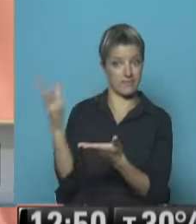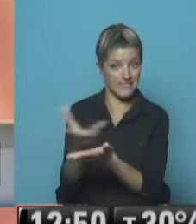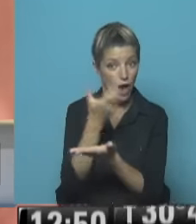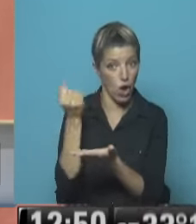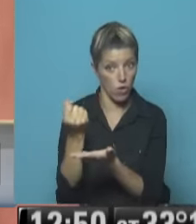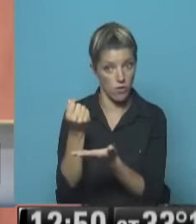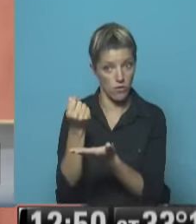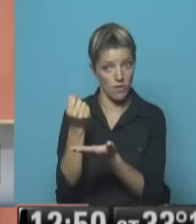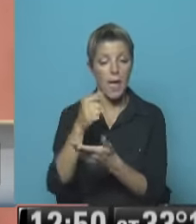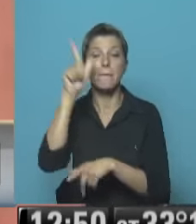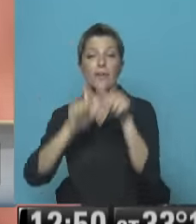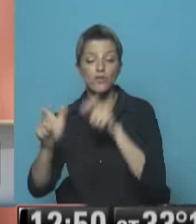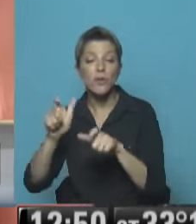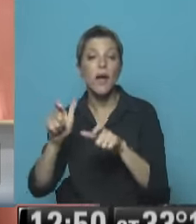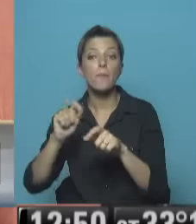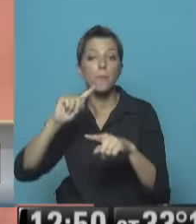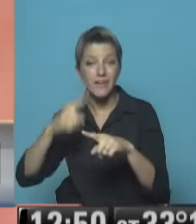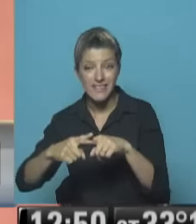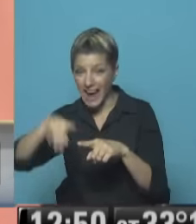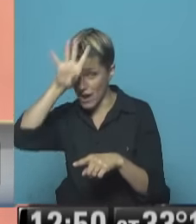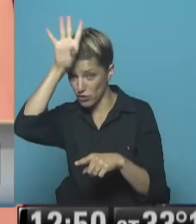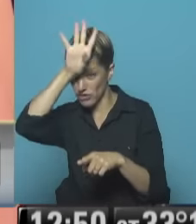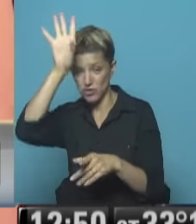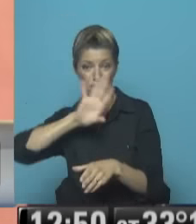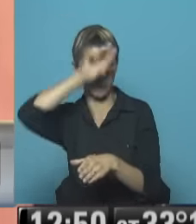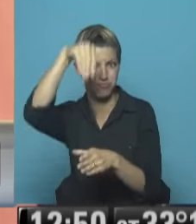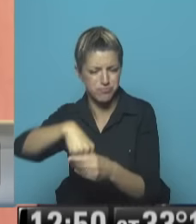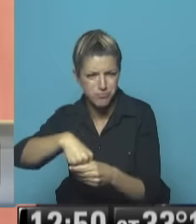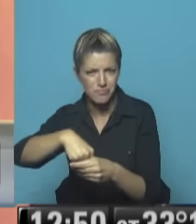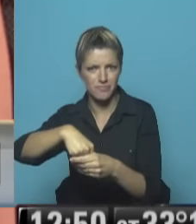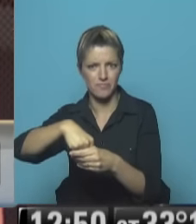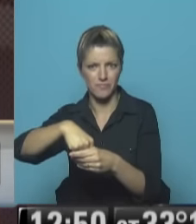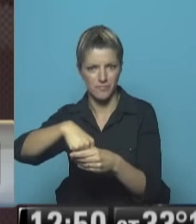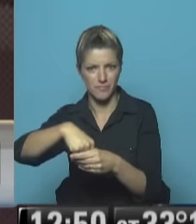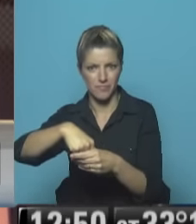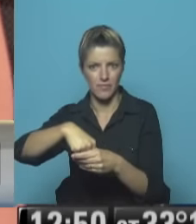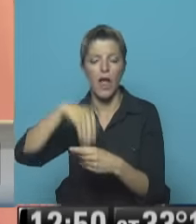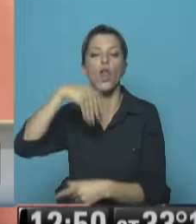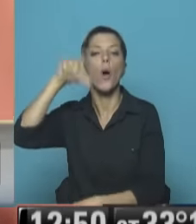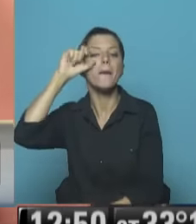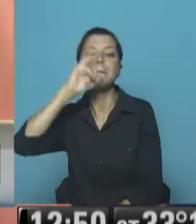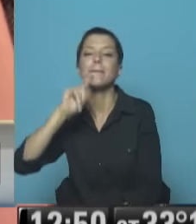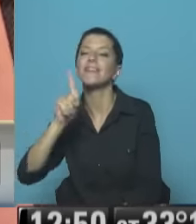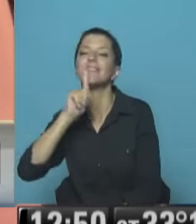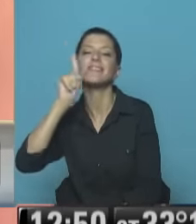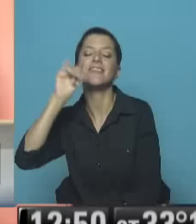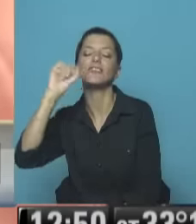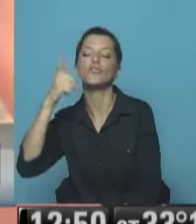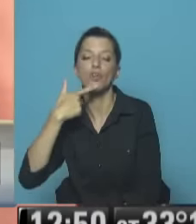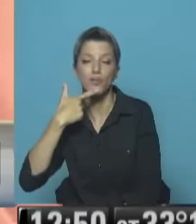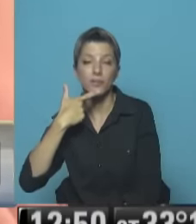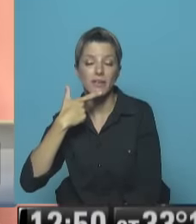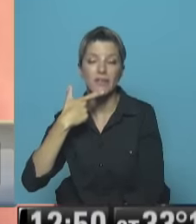Convertió en sujetos políticos A los indios A los A los los recados de siempre A los invisibles Entonces